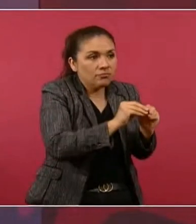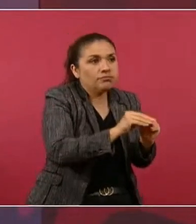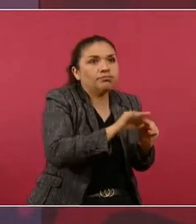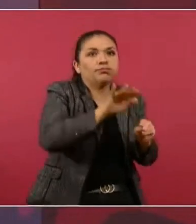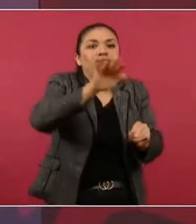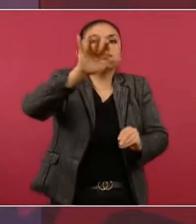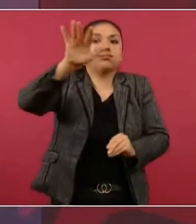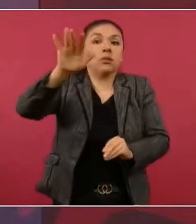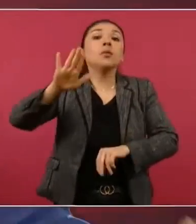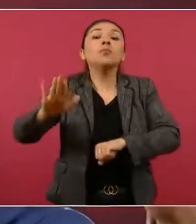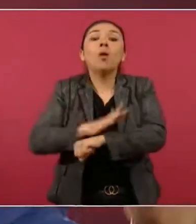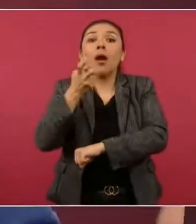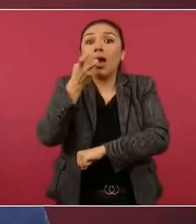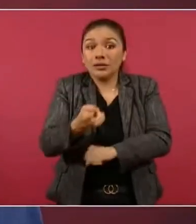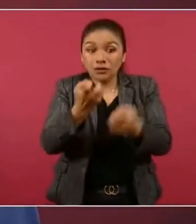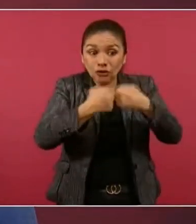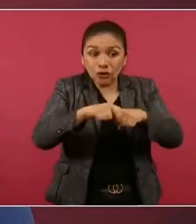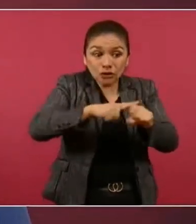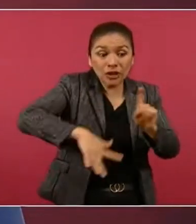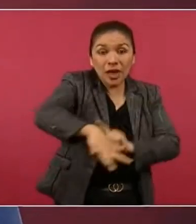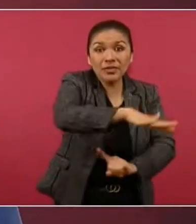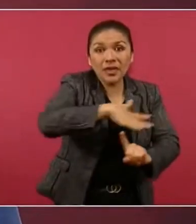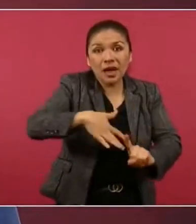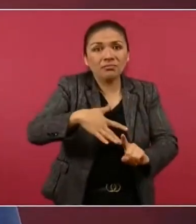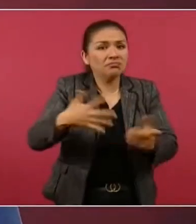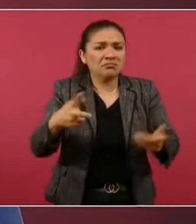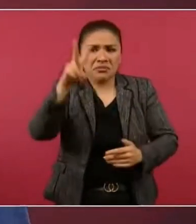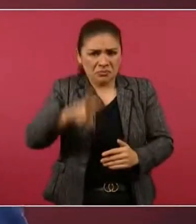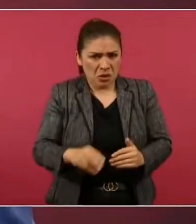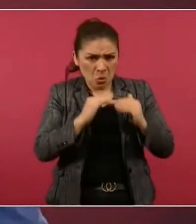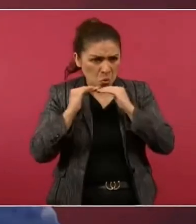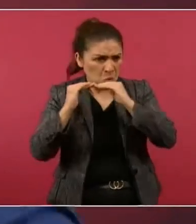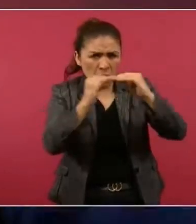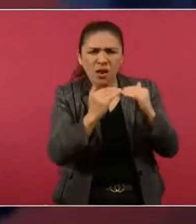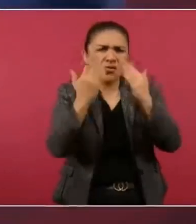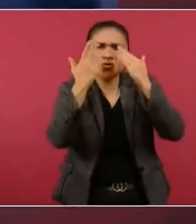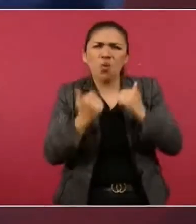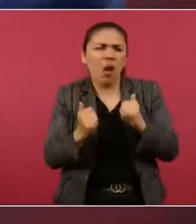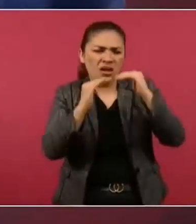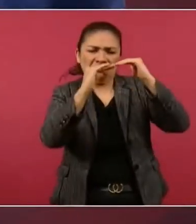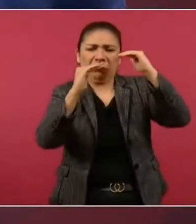Porque nuestra sociedad es muy desigual y piramidal.